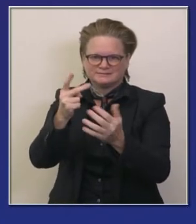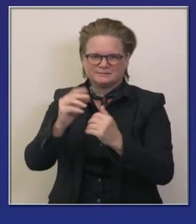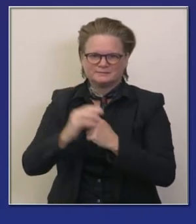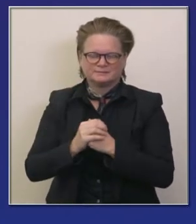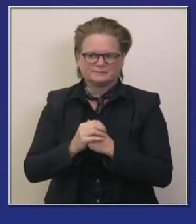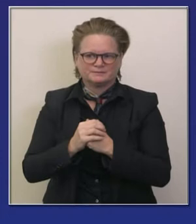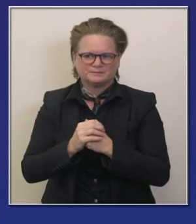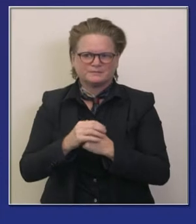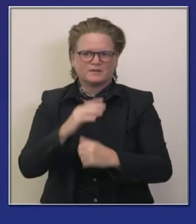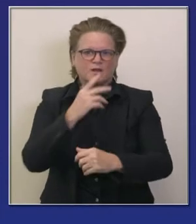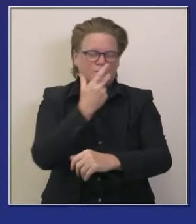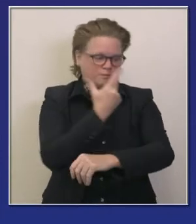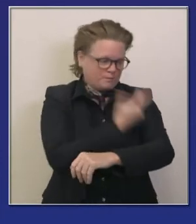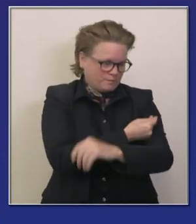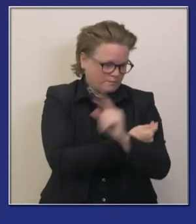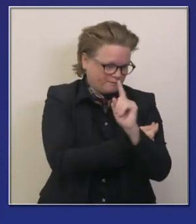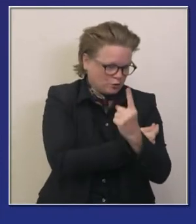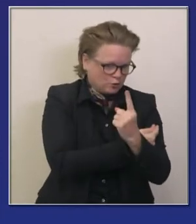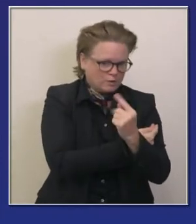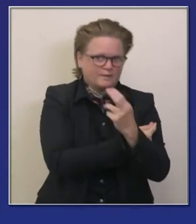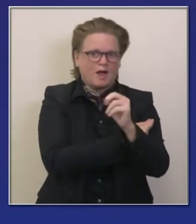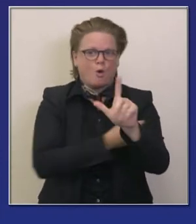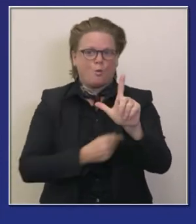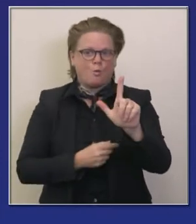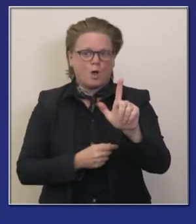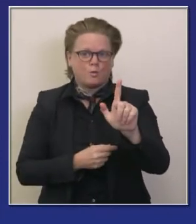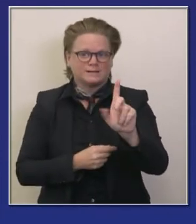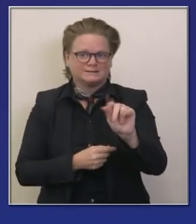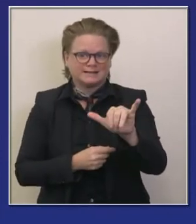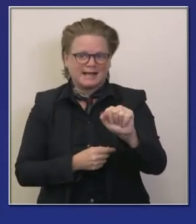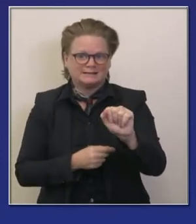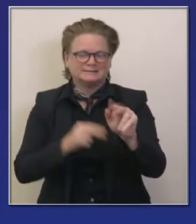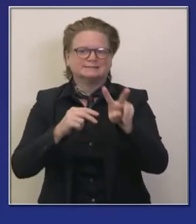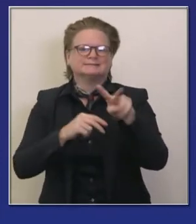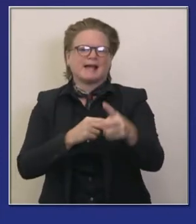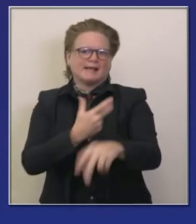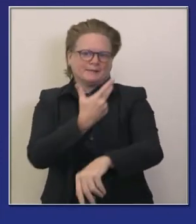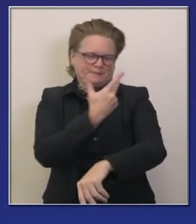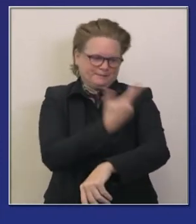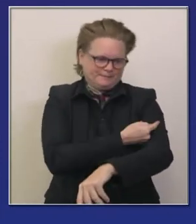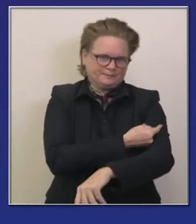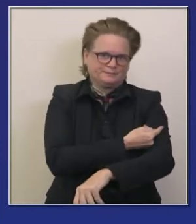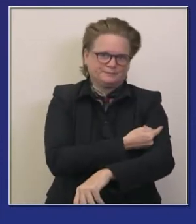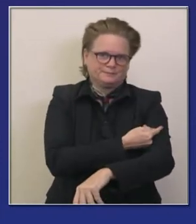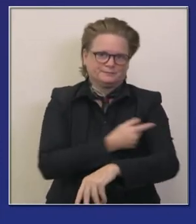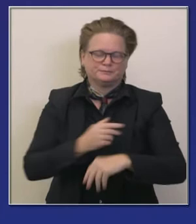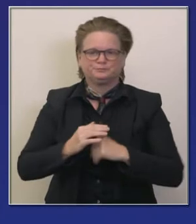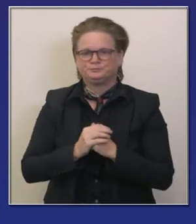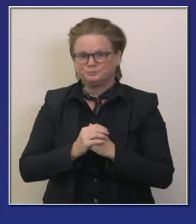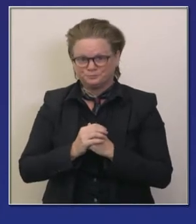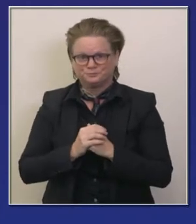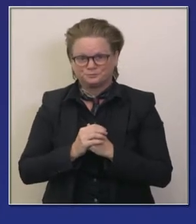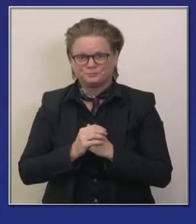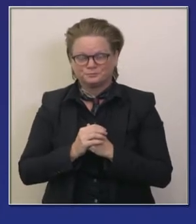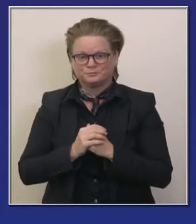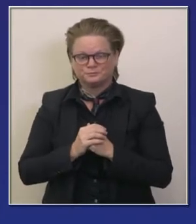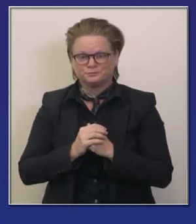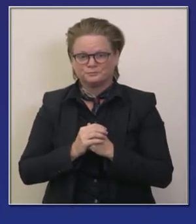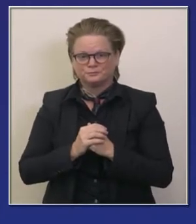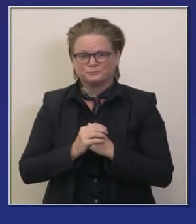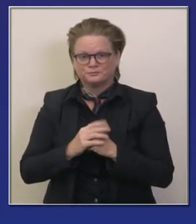porque si son dos vacunas por dosis tenemos seis pasos en el proceso de vacunas